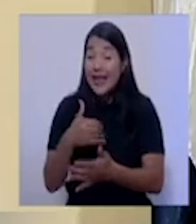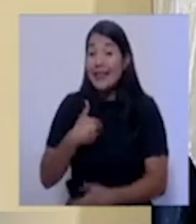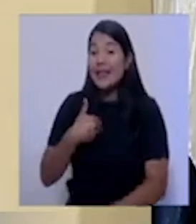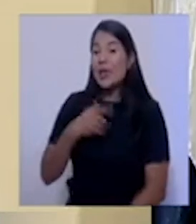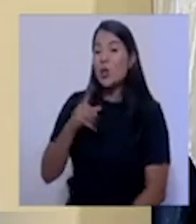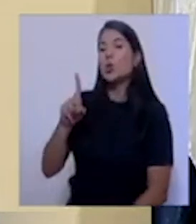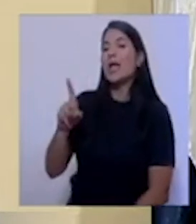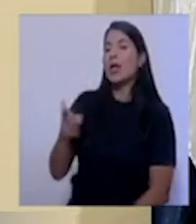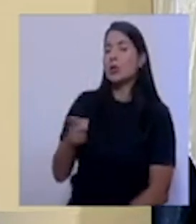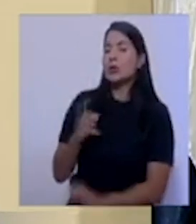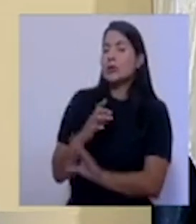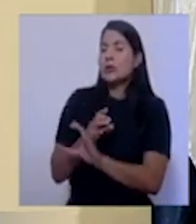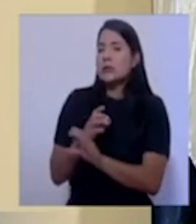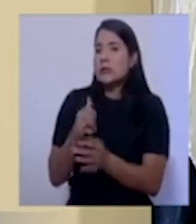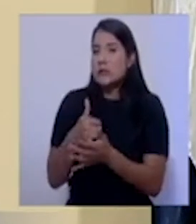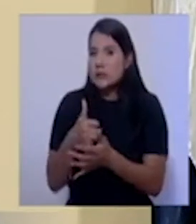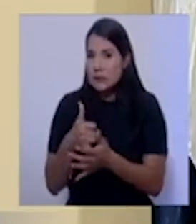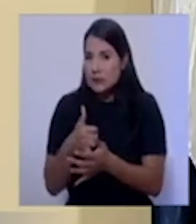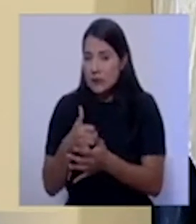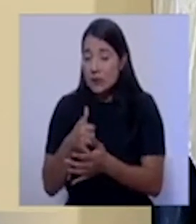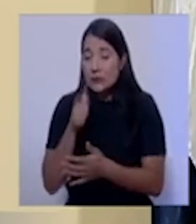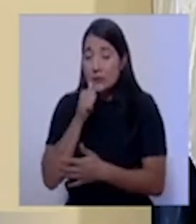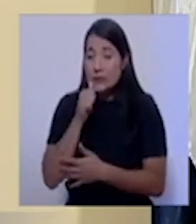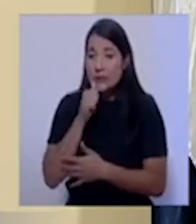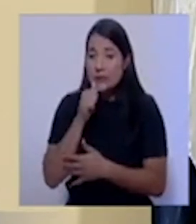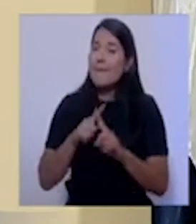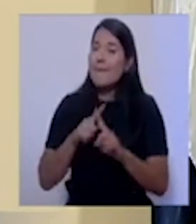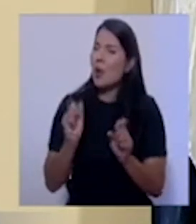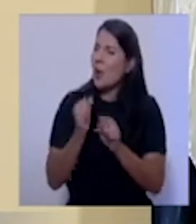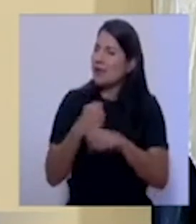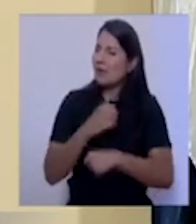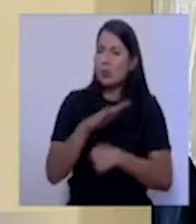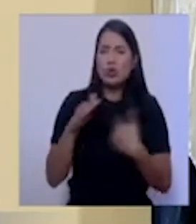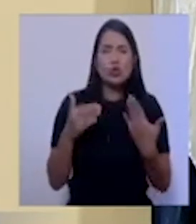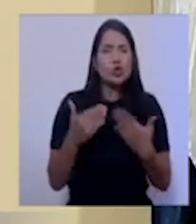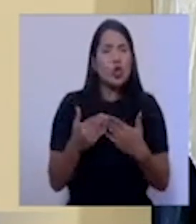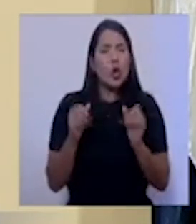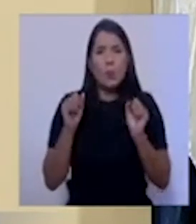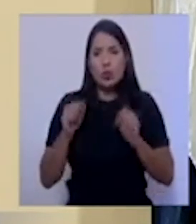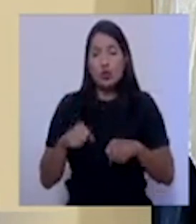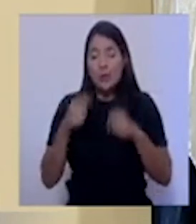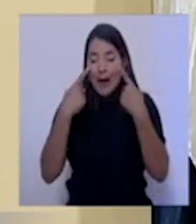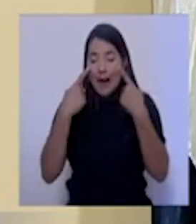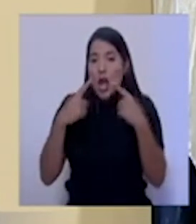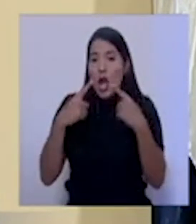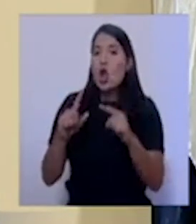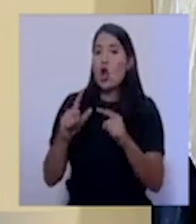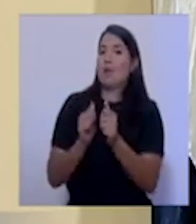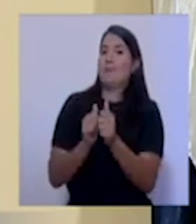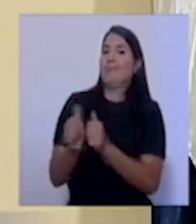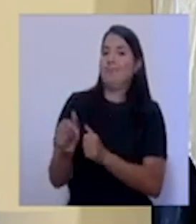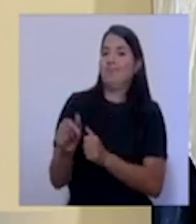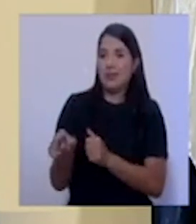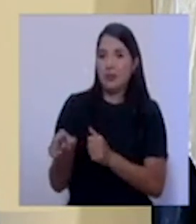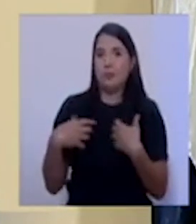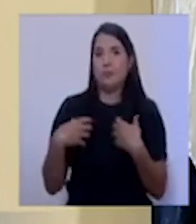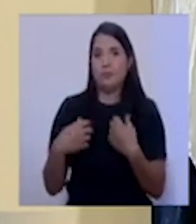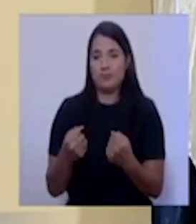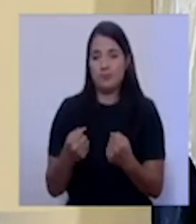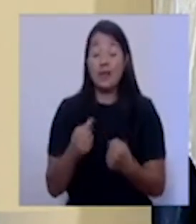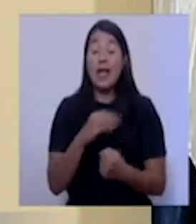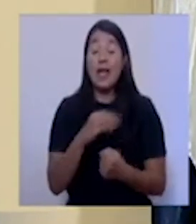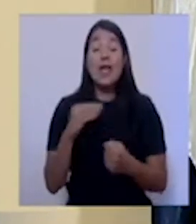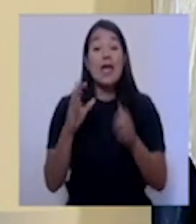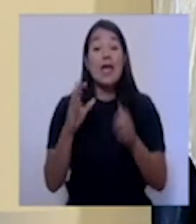pero estamos haciendo todo lo posible para sacarlos adelante. Este, y aquí sí es importante, aprovechando su